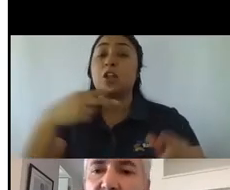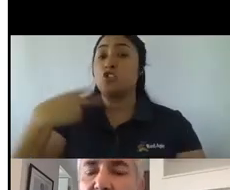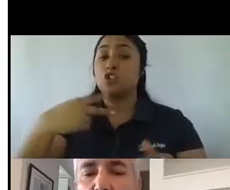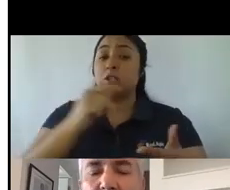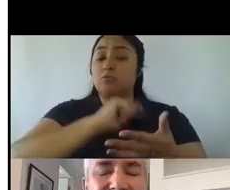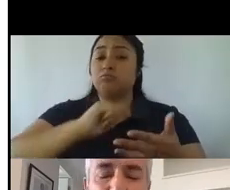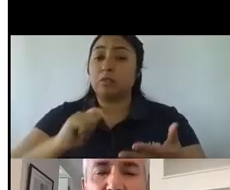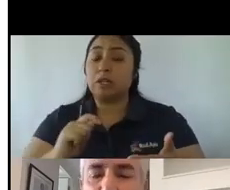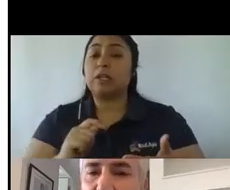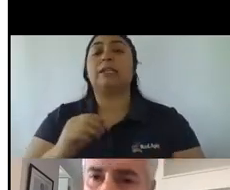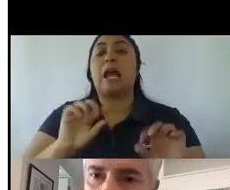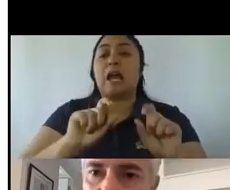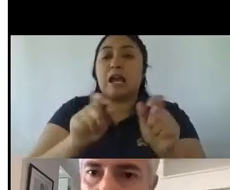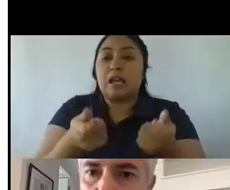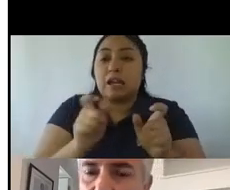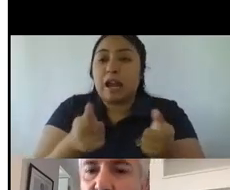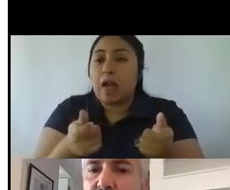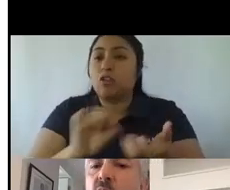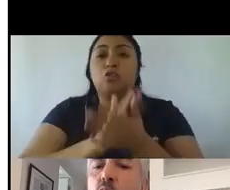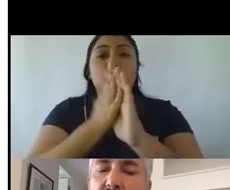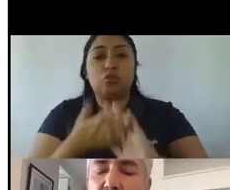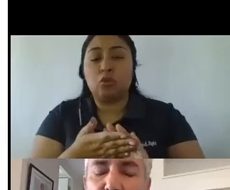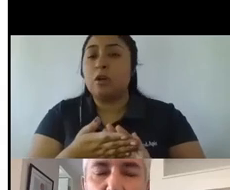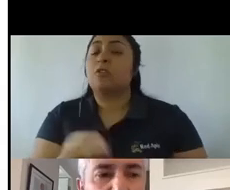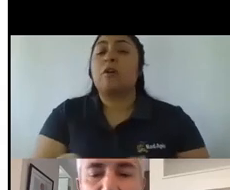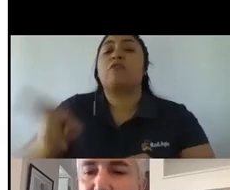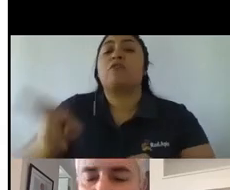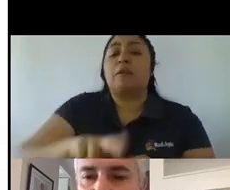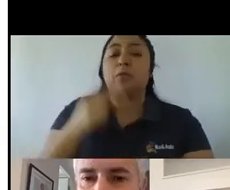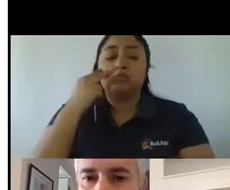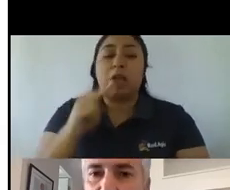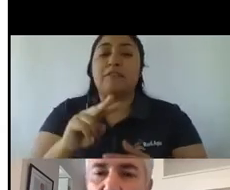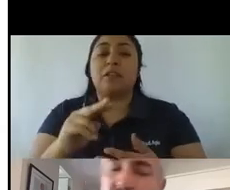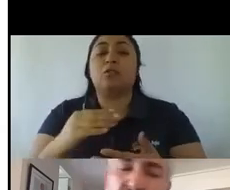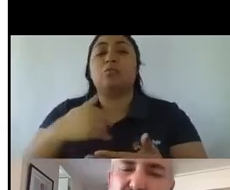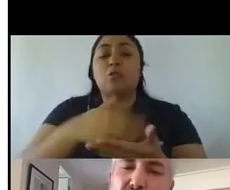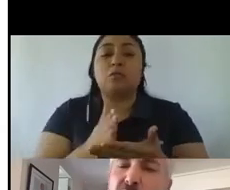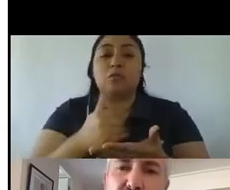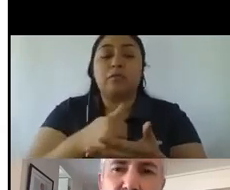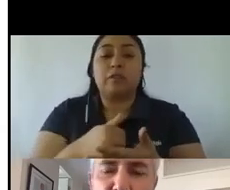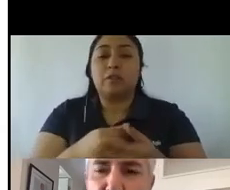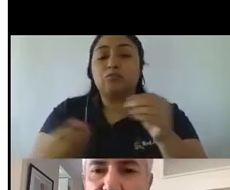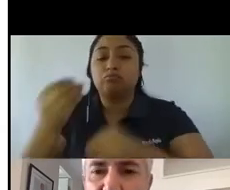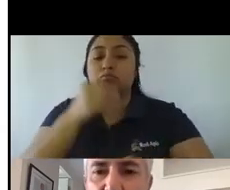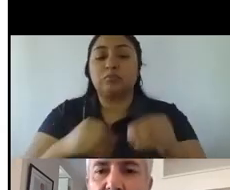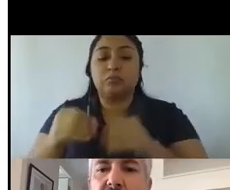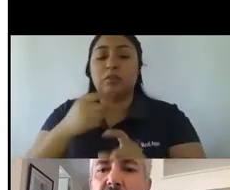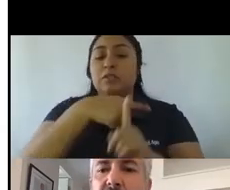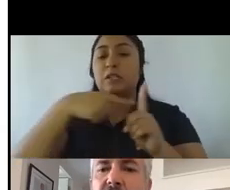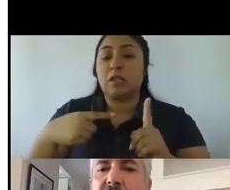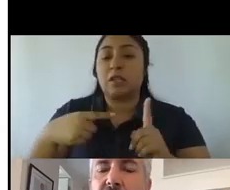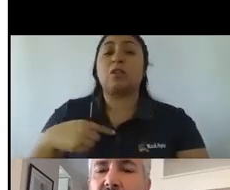definitiva vemos una reconfiguración, porque eso es lo que ha sucedido, una reconfiguración del mix de medios. Y esto es lo que nos importa a nosotros como marqueteros.